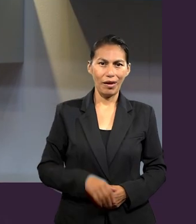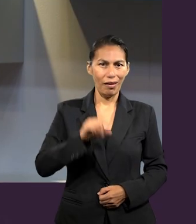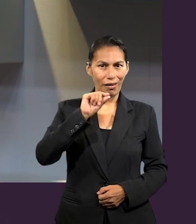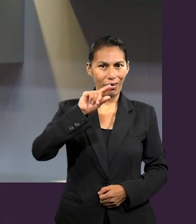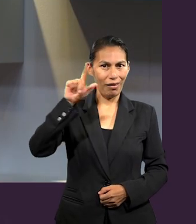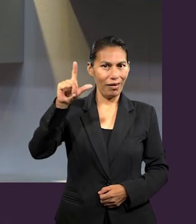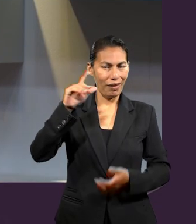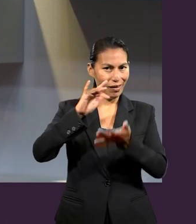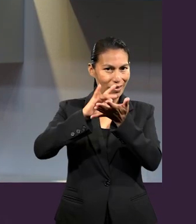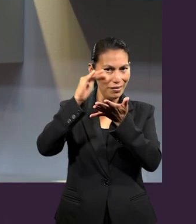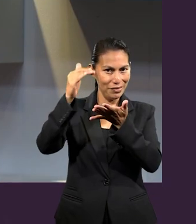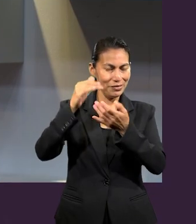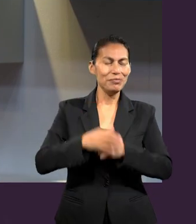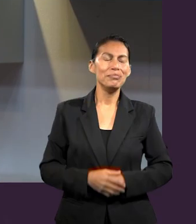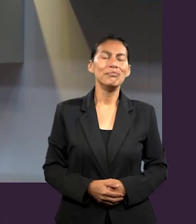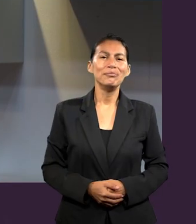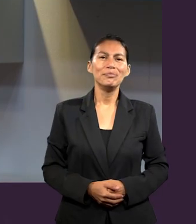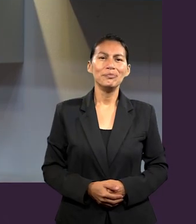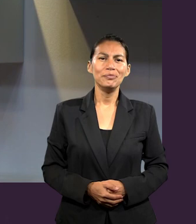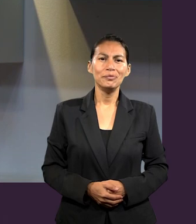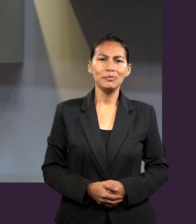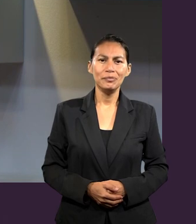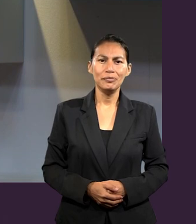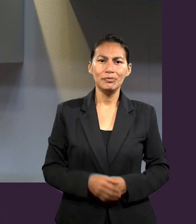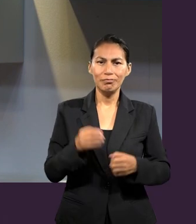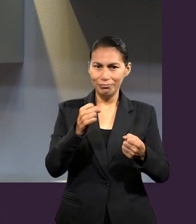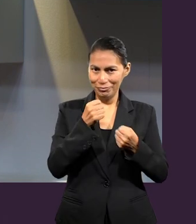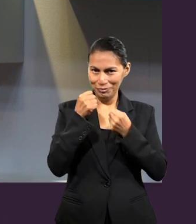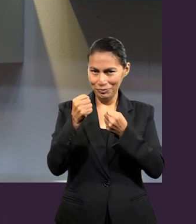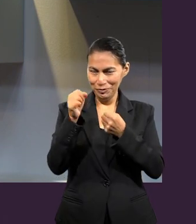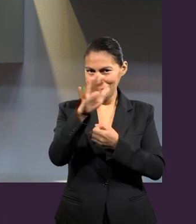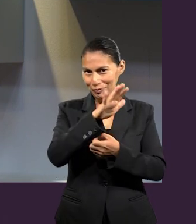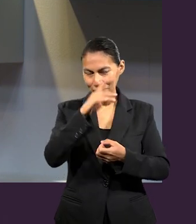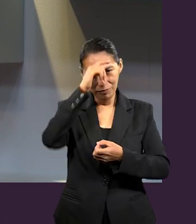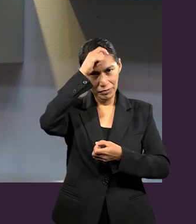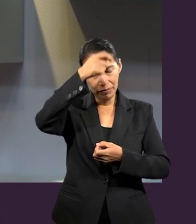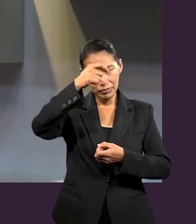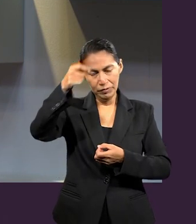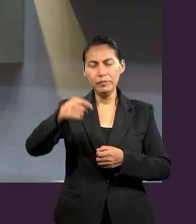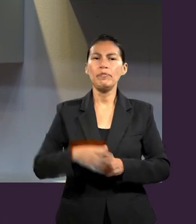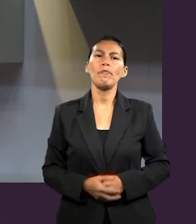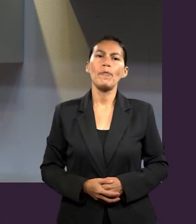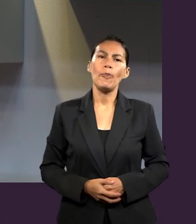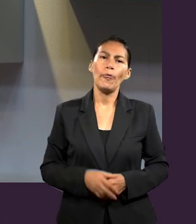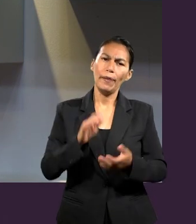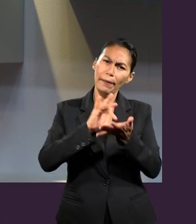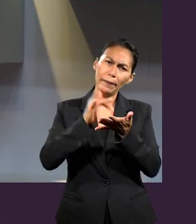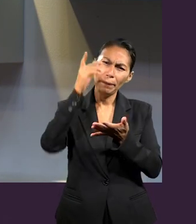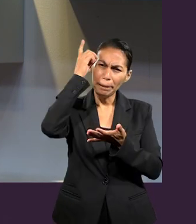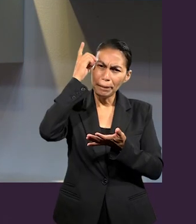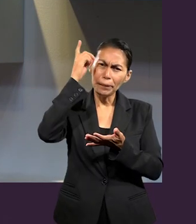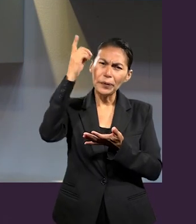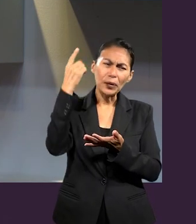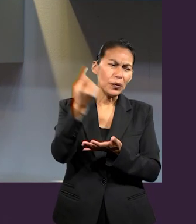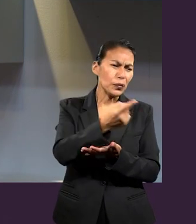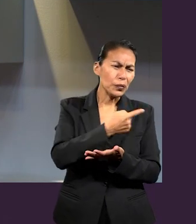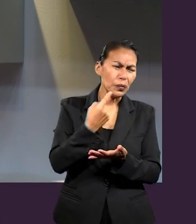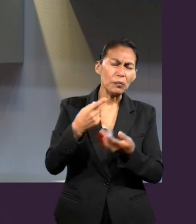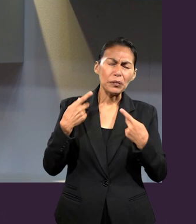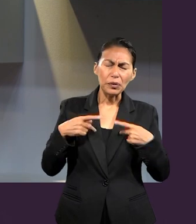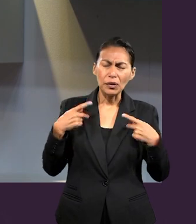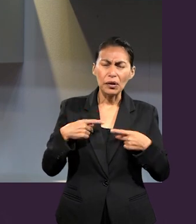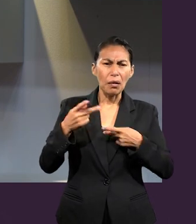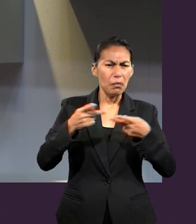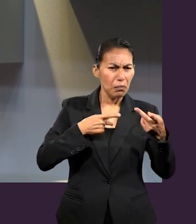Gracias a nuestro experto por habernos aclarado esta duda, que sin duda alguna será de bendición para todos. Así que gracias a Dios porque